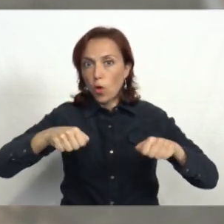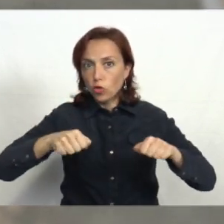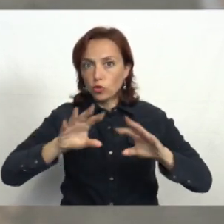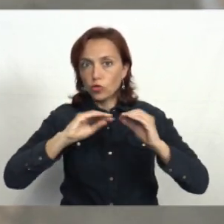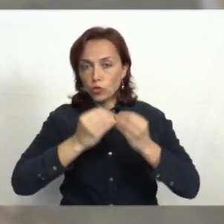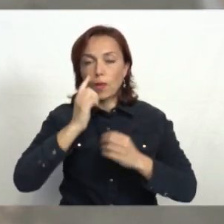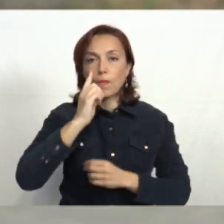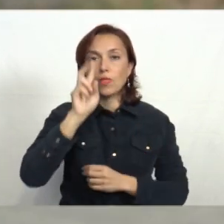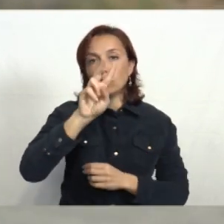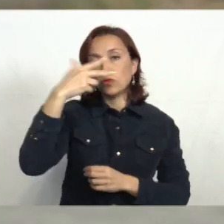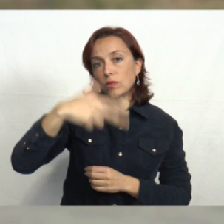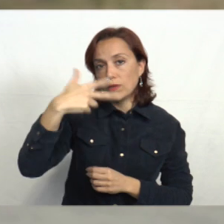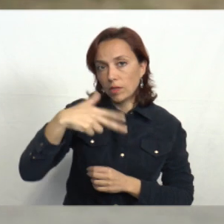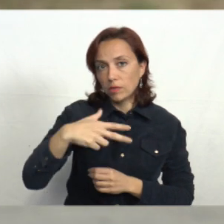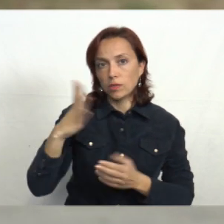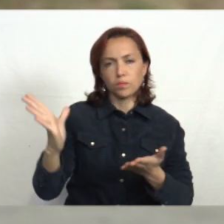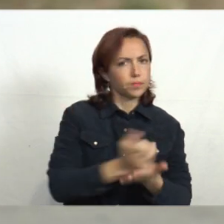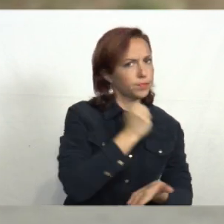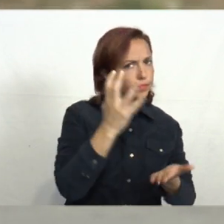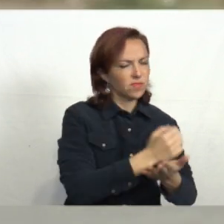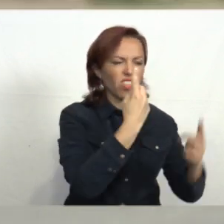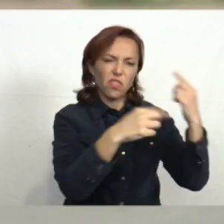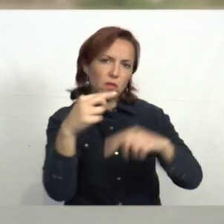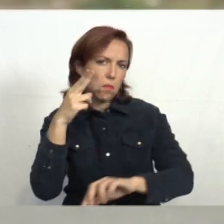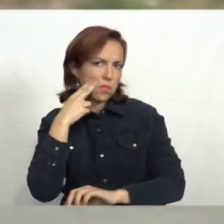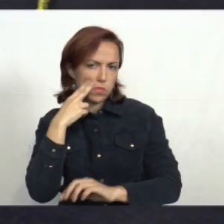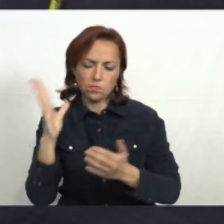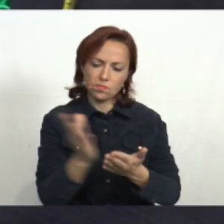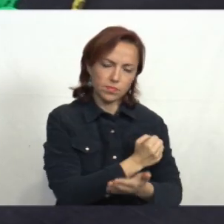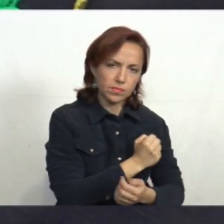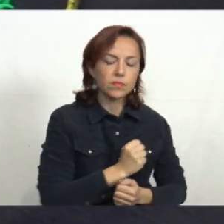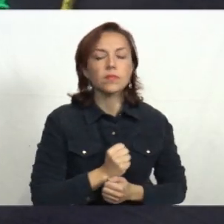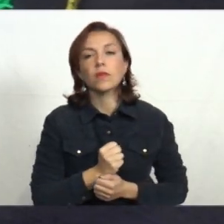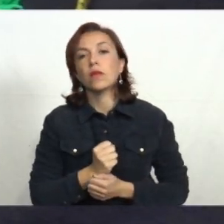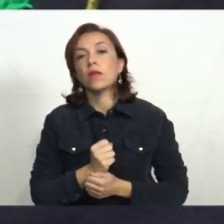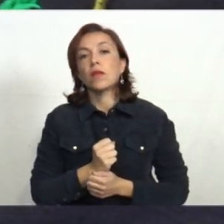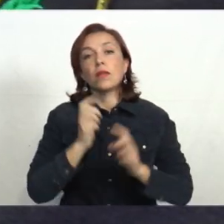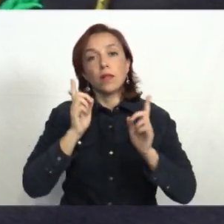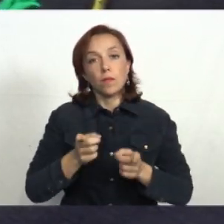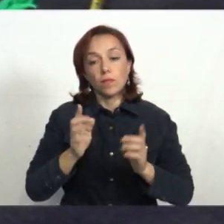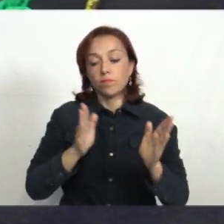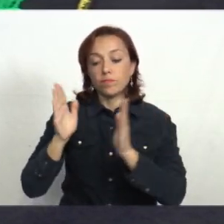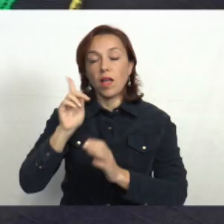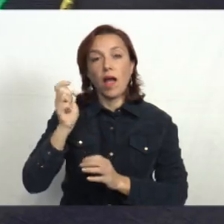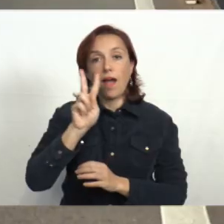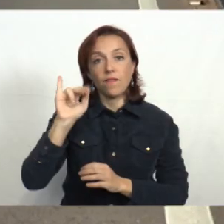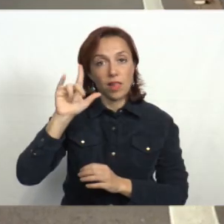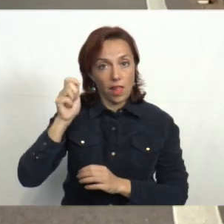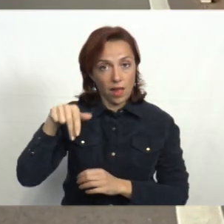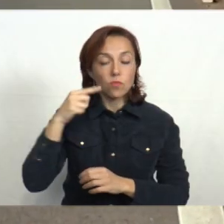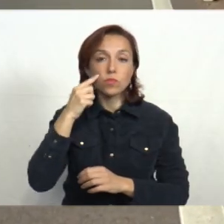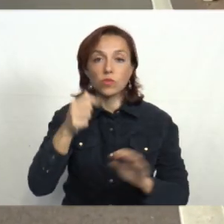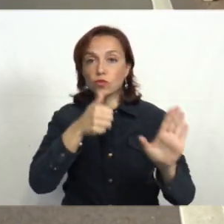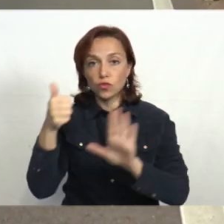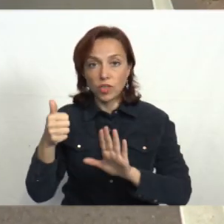.213 fueron incautadas por diferentes irregularidades. Por su parte, los operativos Gavilán 6, que realiza la